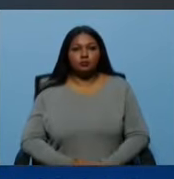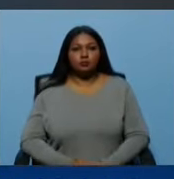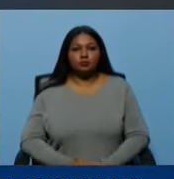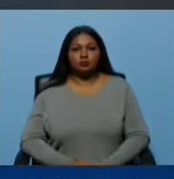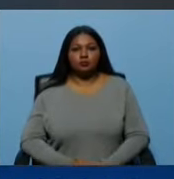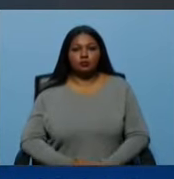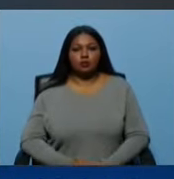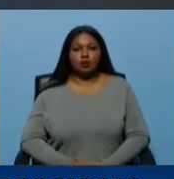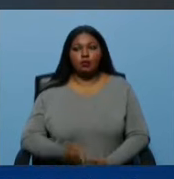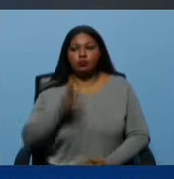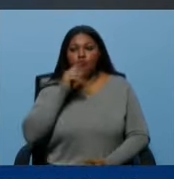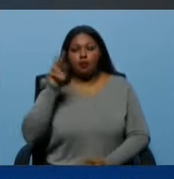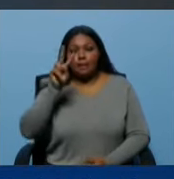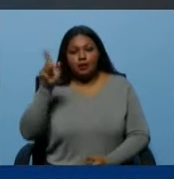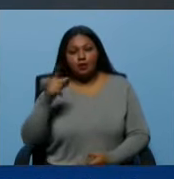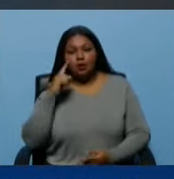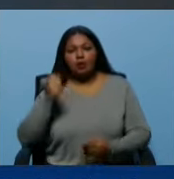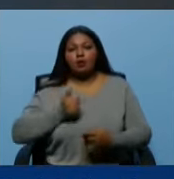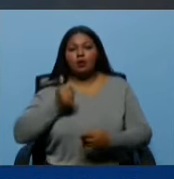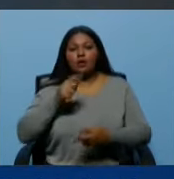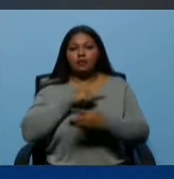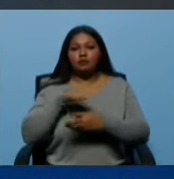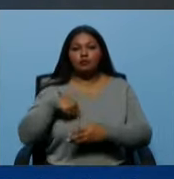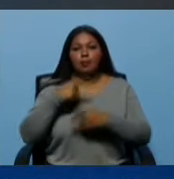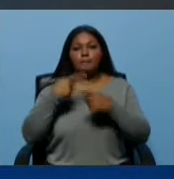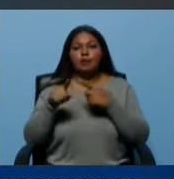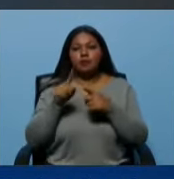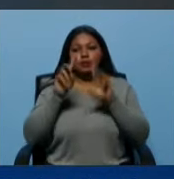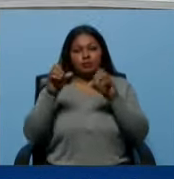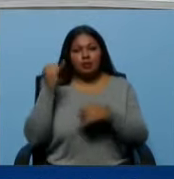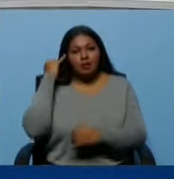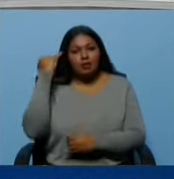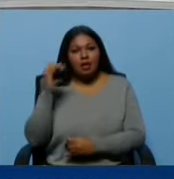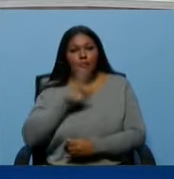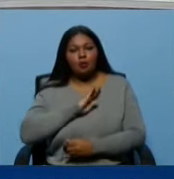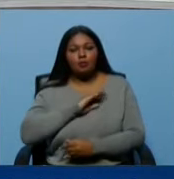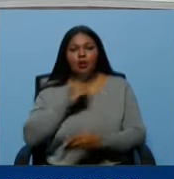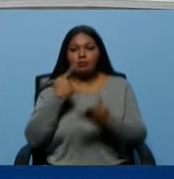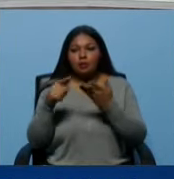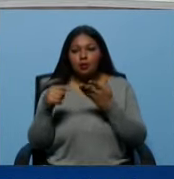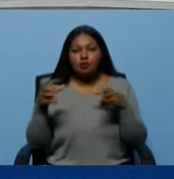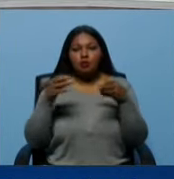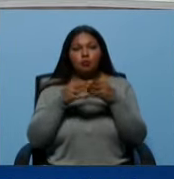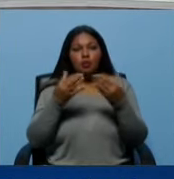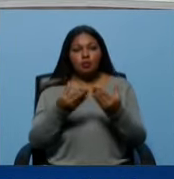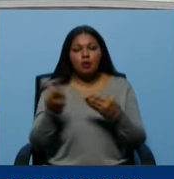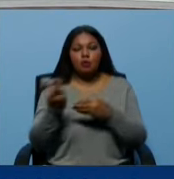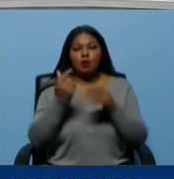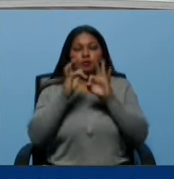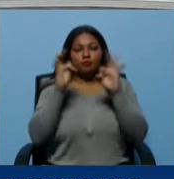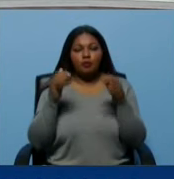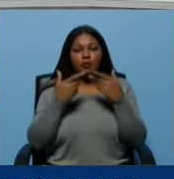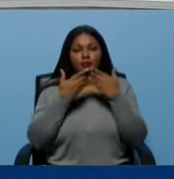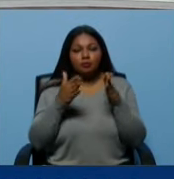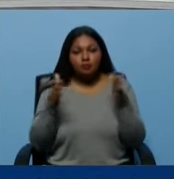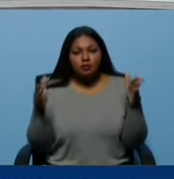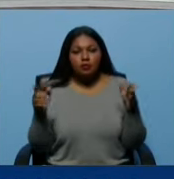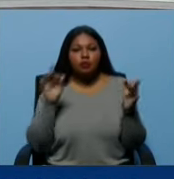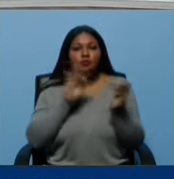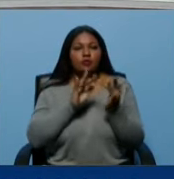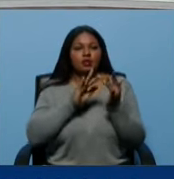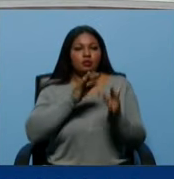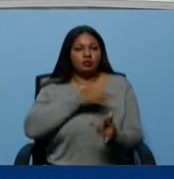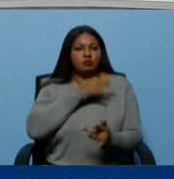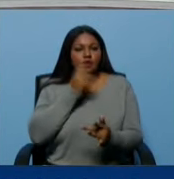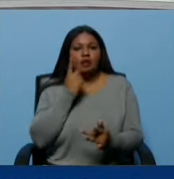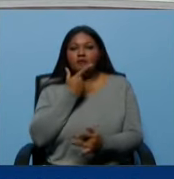Son venezolanos y venezolanas igual que cualquiera de nosotros. Pero esa ideología y esos pequeños grupos que tratan de esparcirla a través de las redes sociales y es